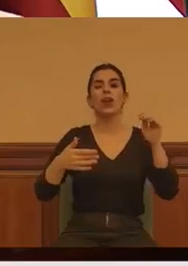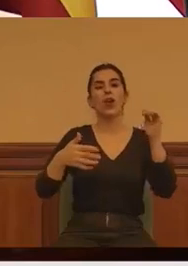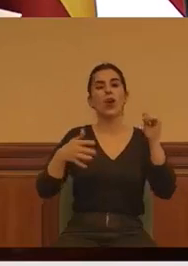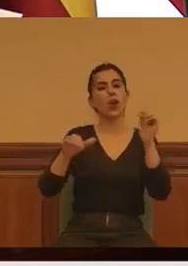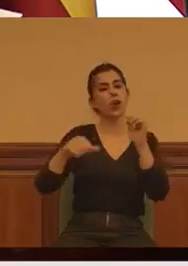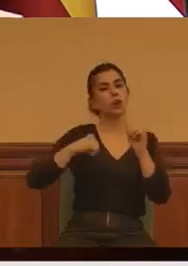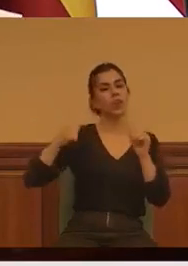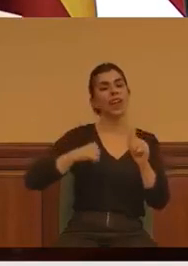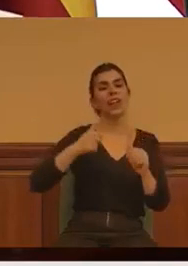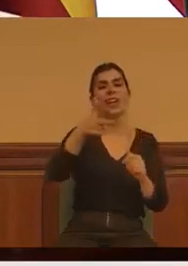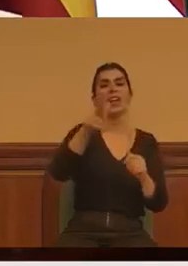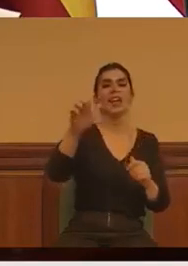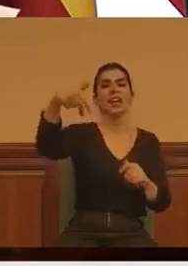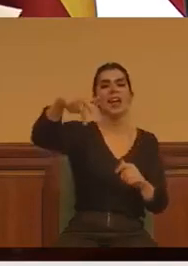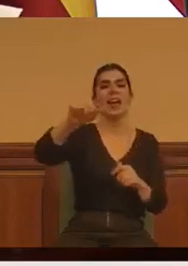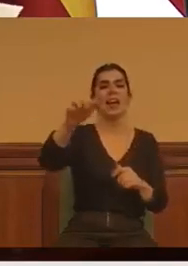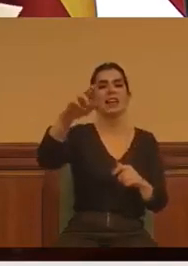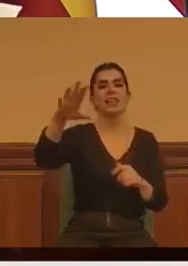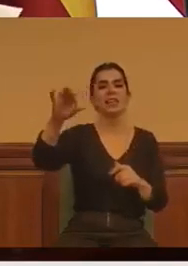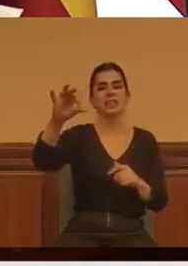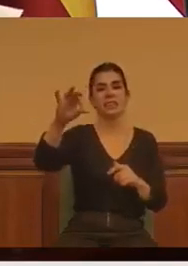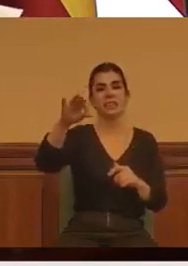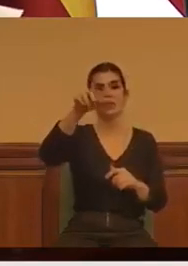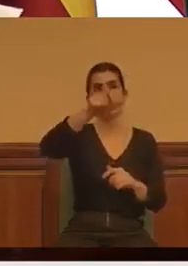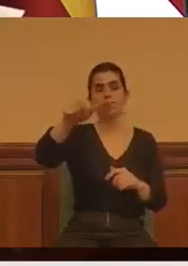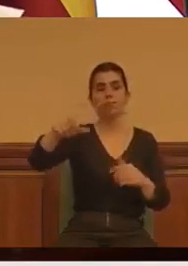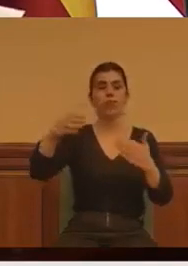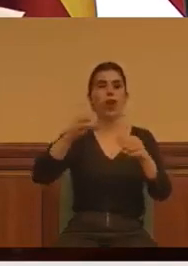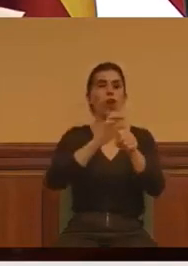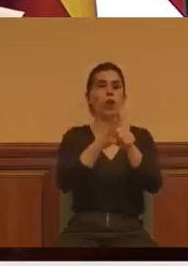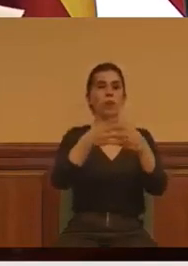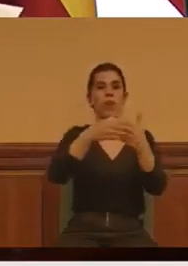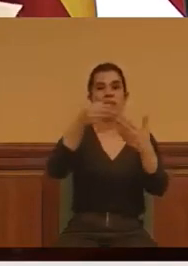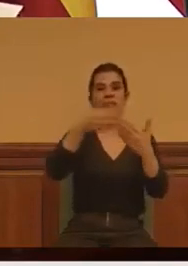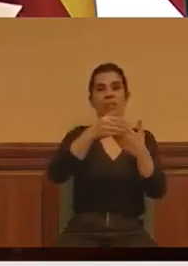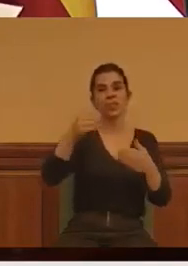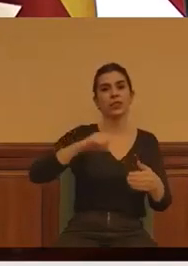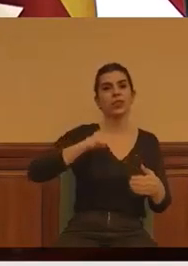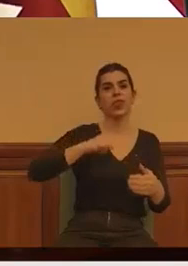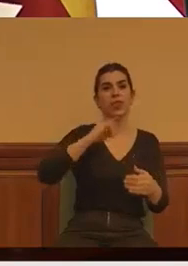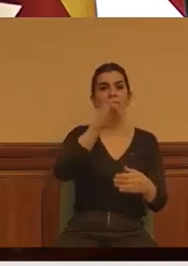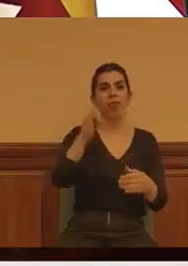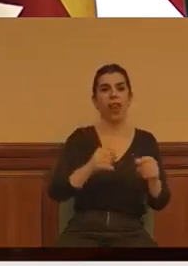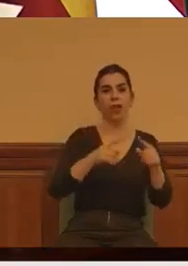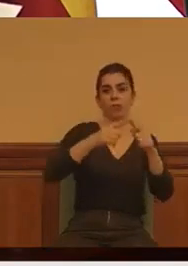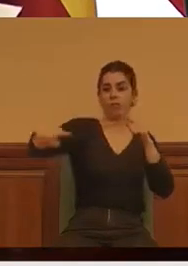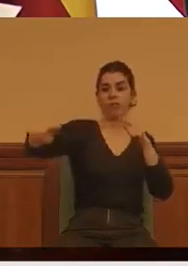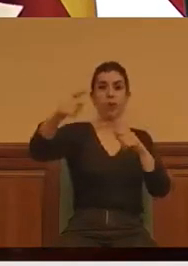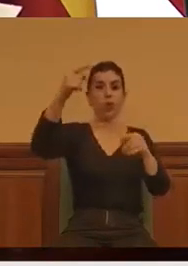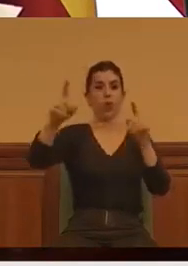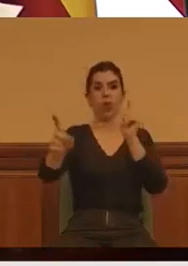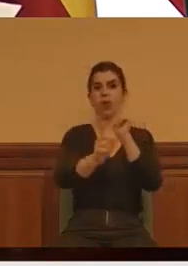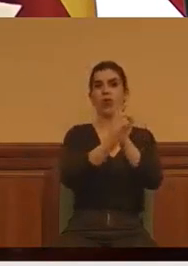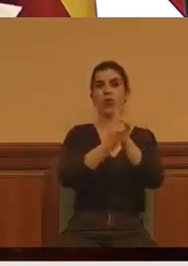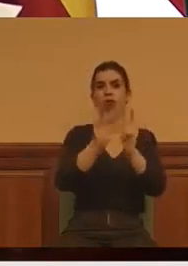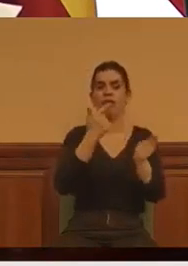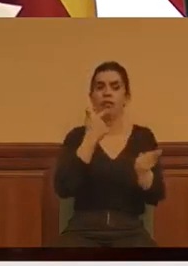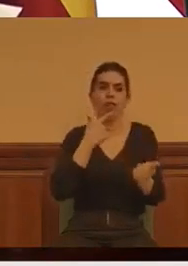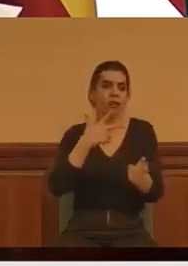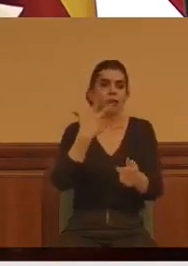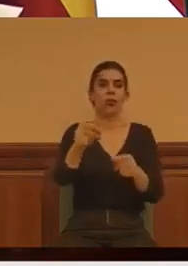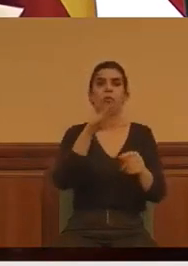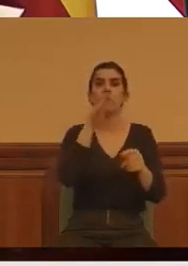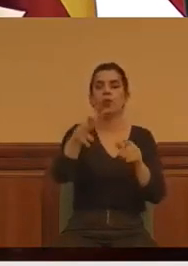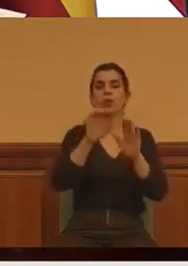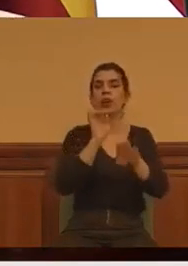pacientes del COVID que se negaron a ser trasladados al Zendal. Repito, saltándose la propia carta de derechos y